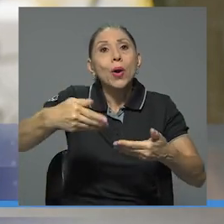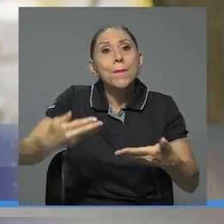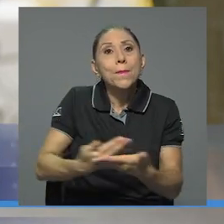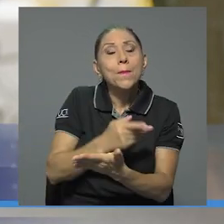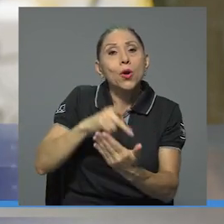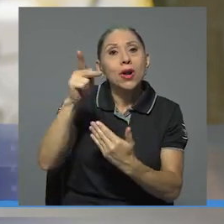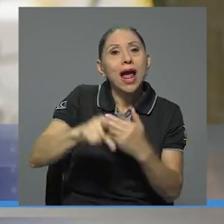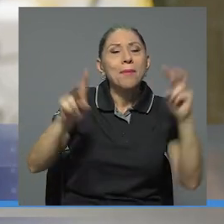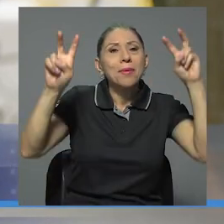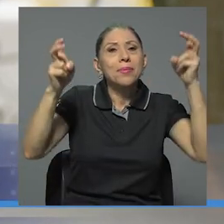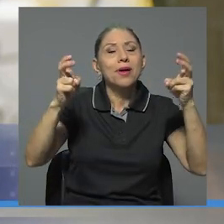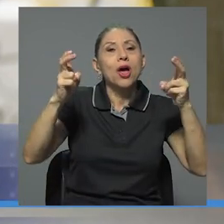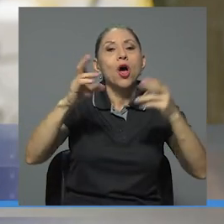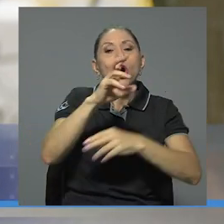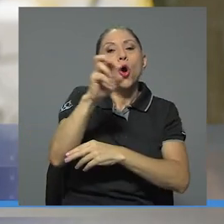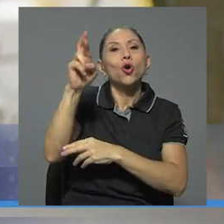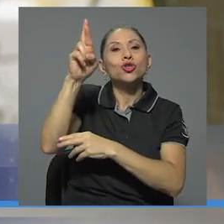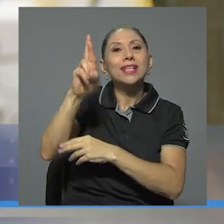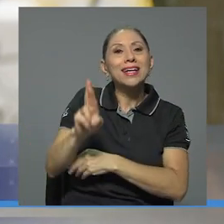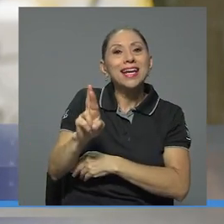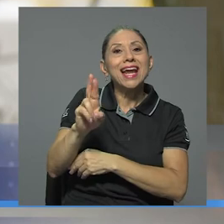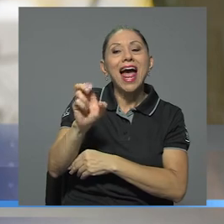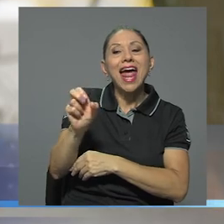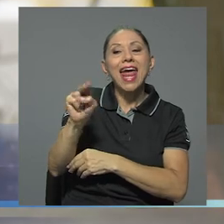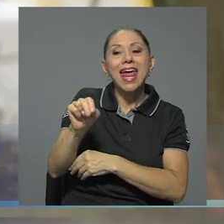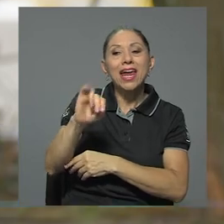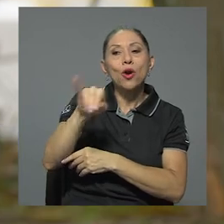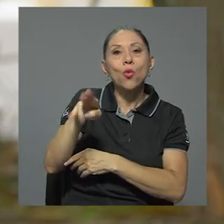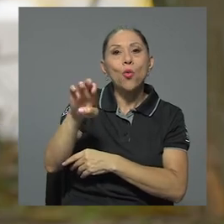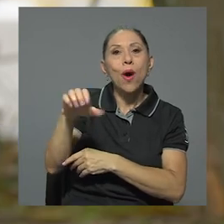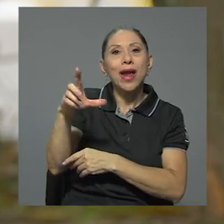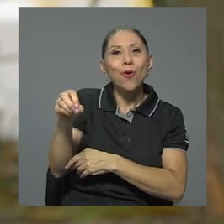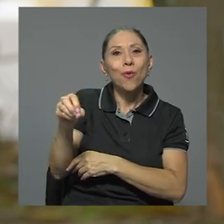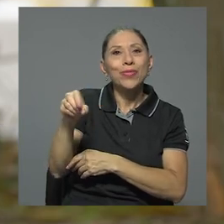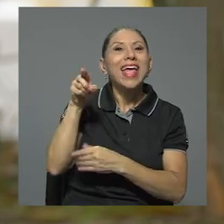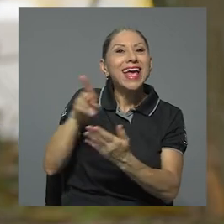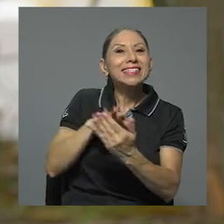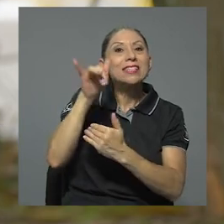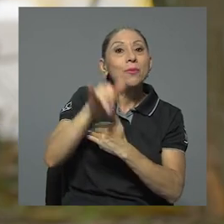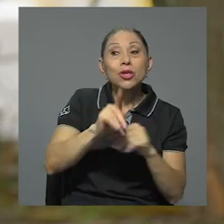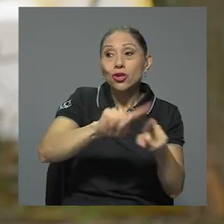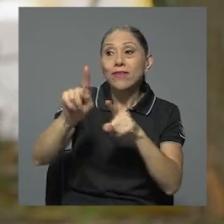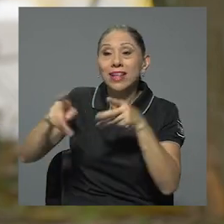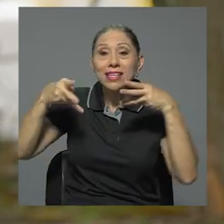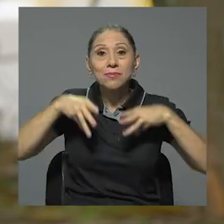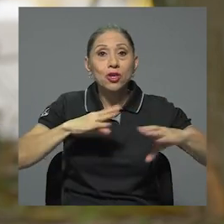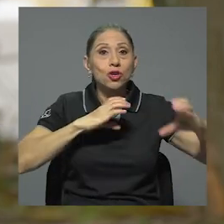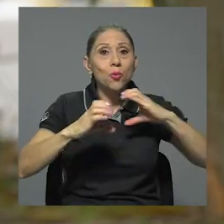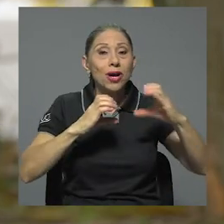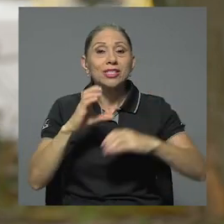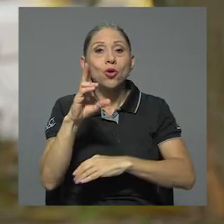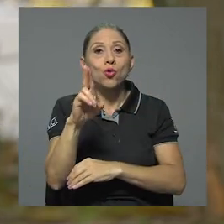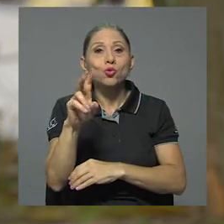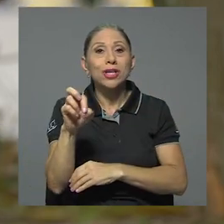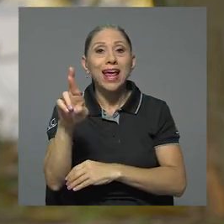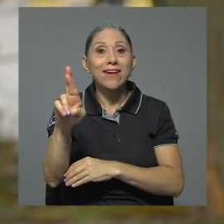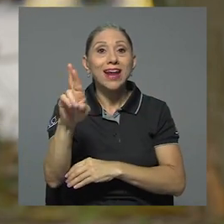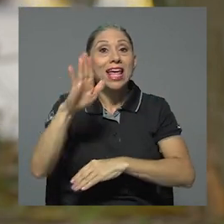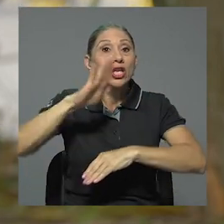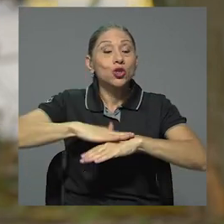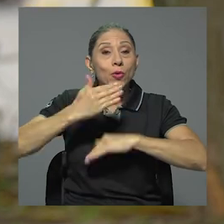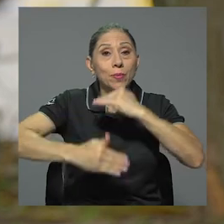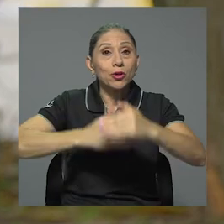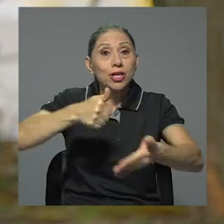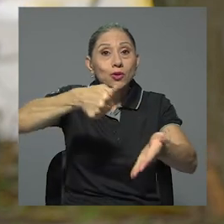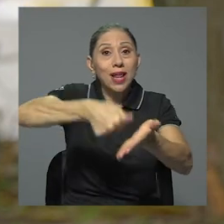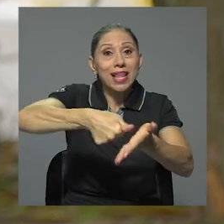programa Costa Rica en Juego, que es un proyecto de medios UCR sobre el proceso electoral 2022 que